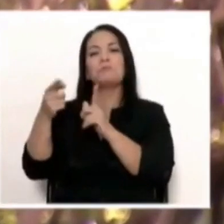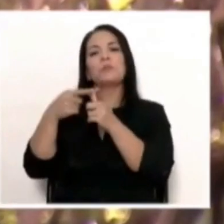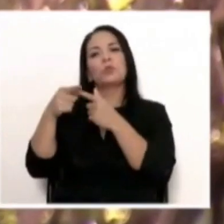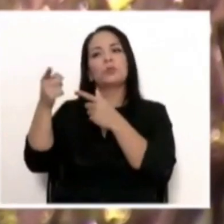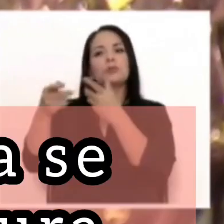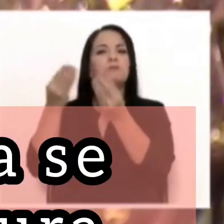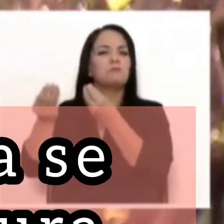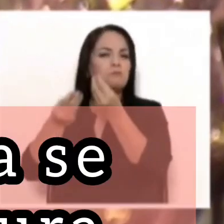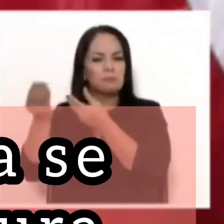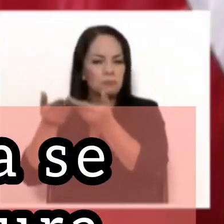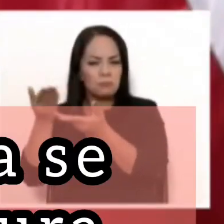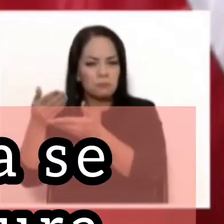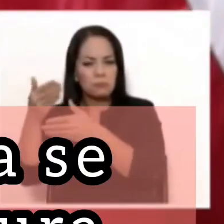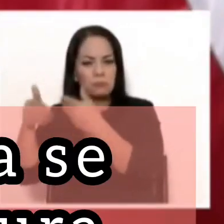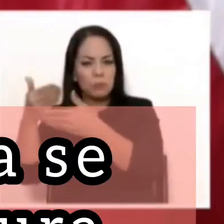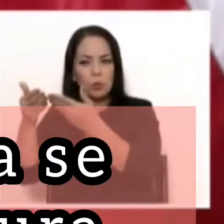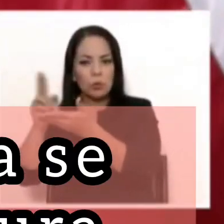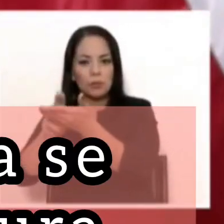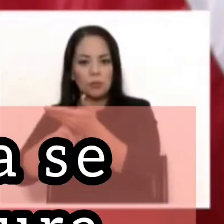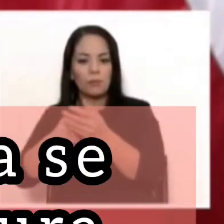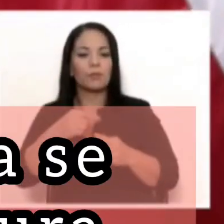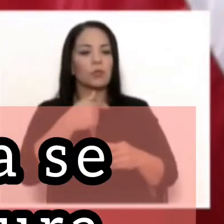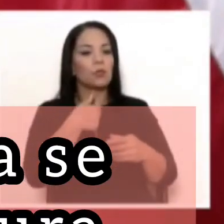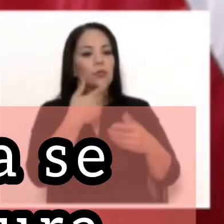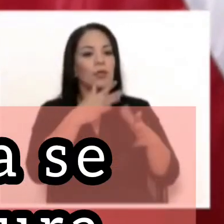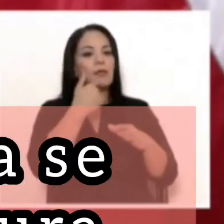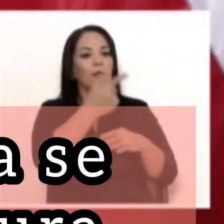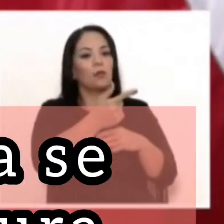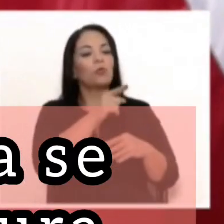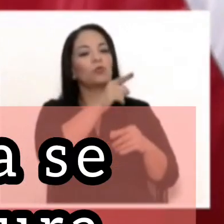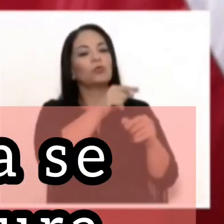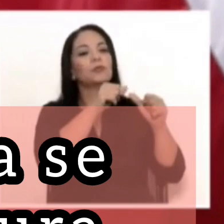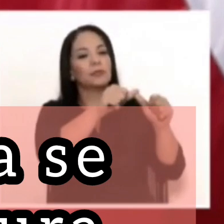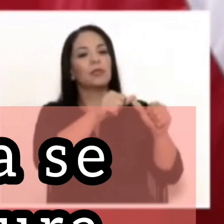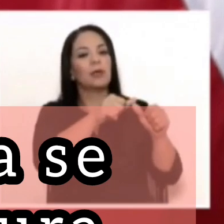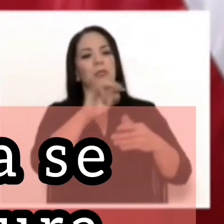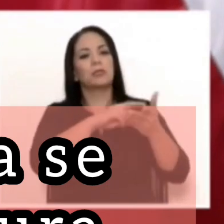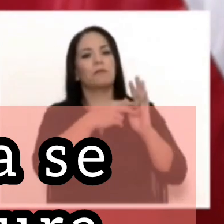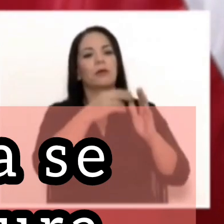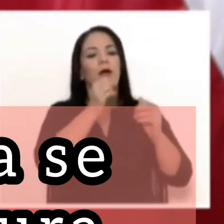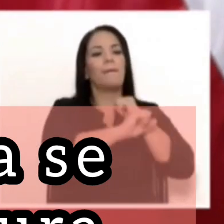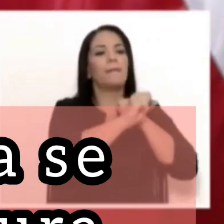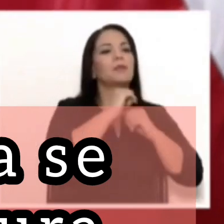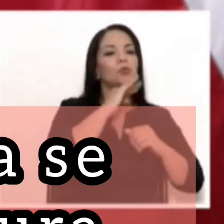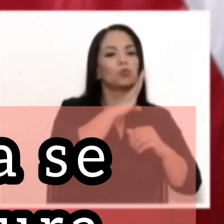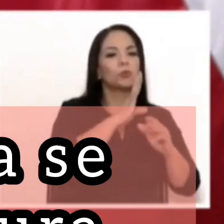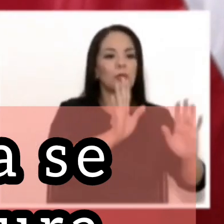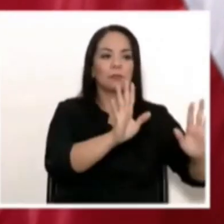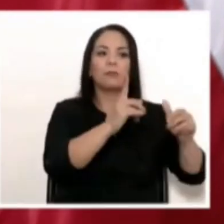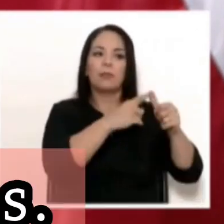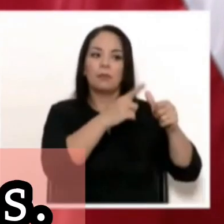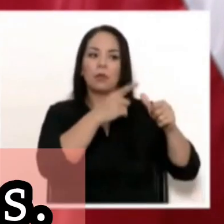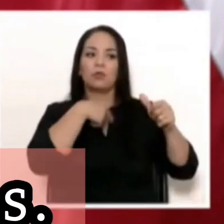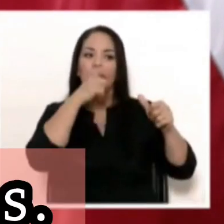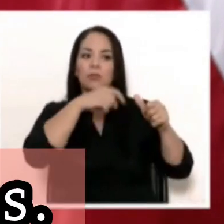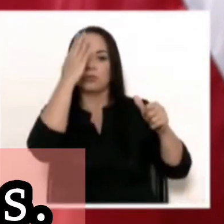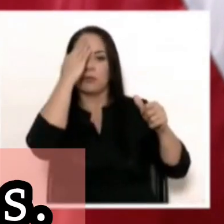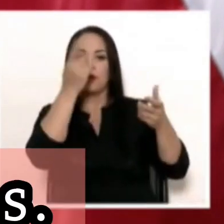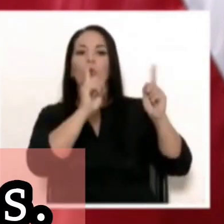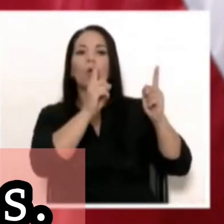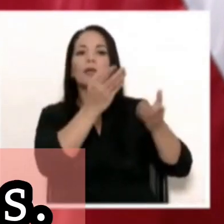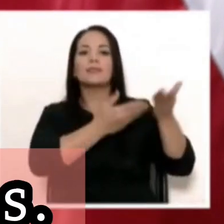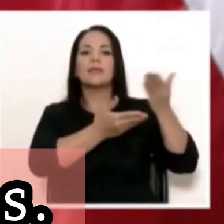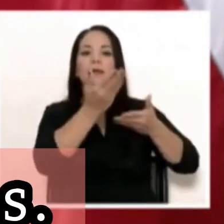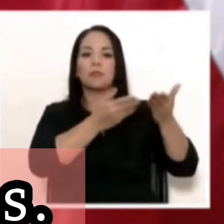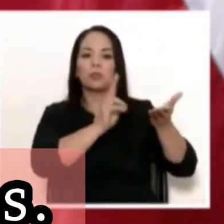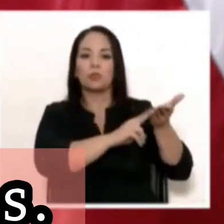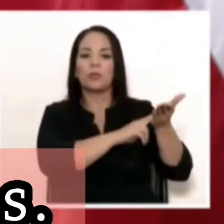proceso de contratación. Ya le dije, usted sigue tirando opiniones al respecto, yo hasta que uno sepa que fueron los servicios que se contrataron, no sé si